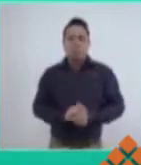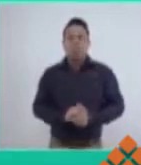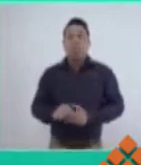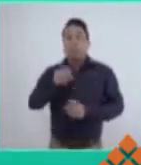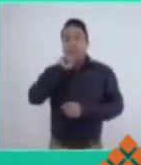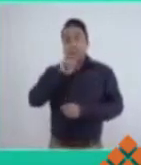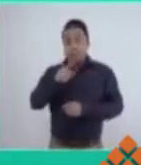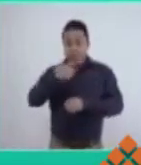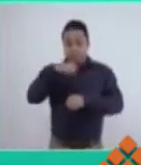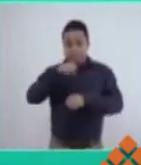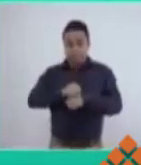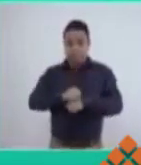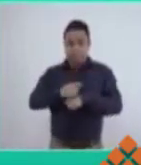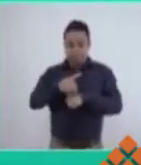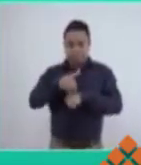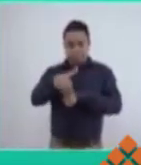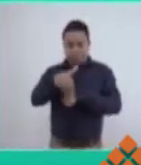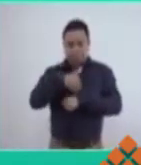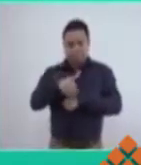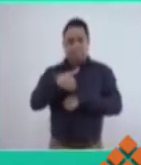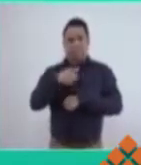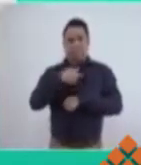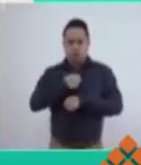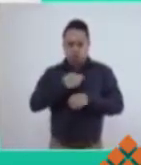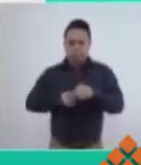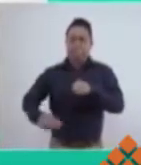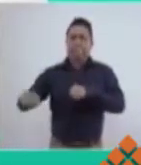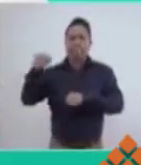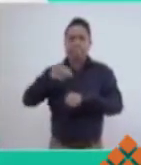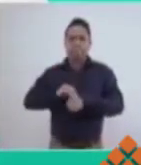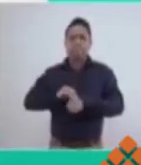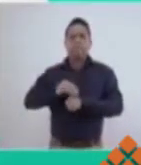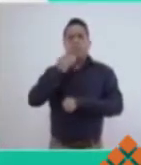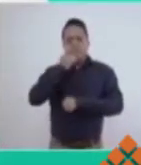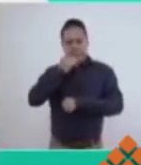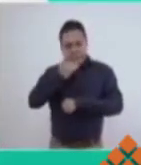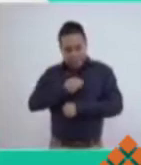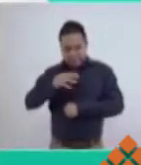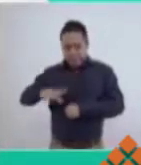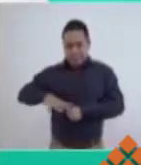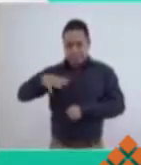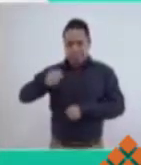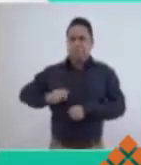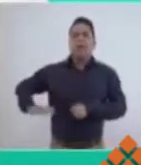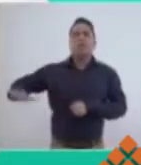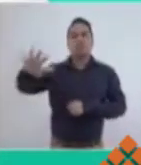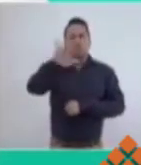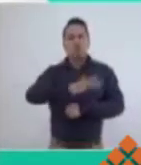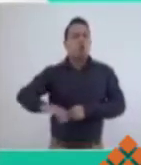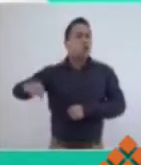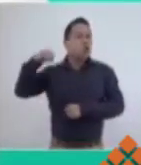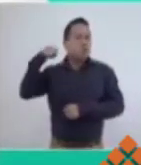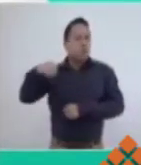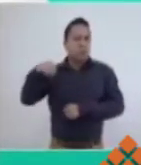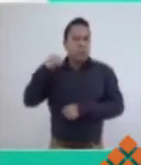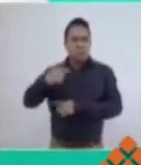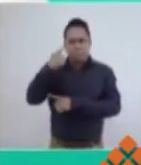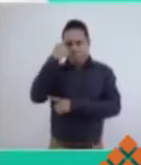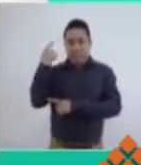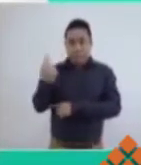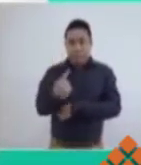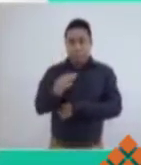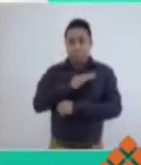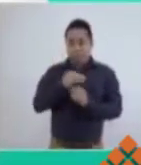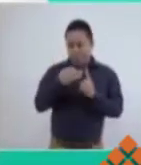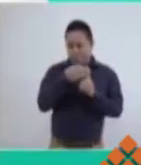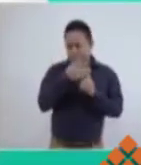El gobernador de Oaxaca, Alejandro Murad, detalló las actividades que realizó esta semana para seguir construyendo junto con las autoridades, empresarios y